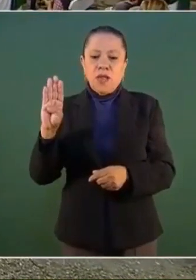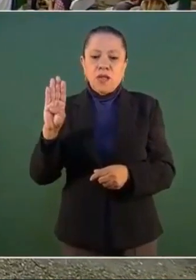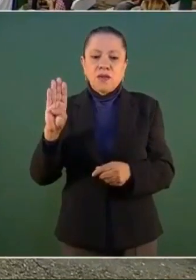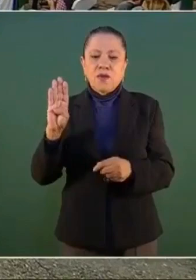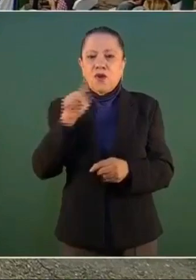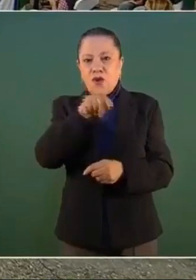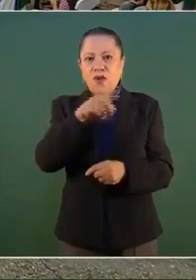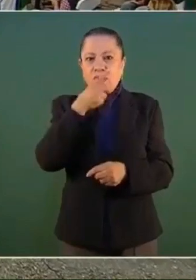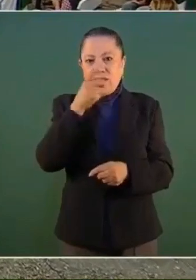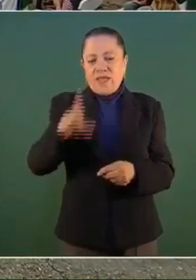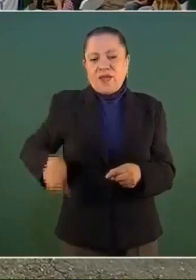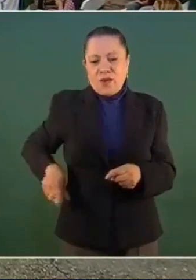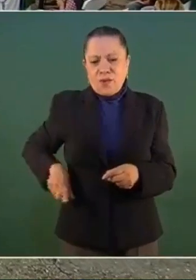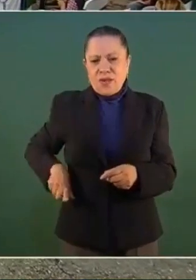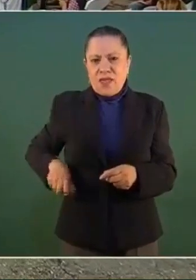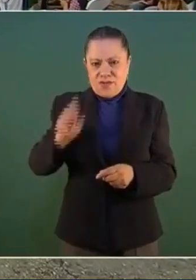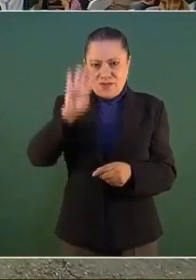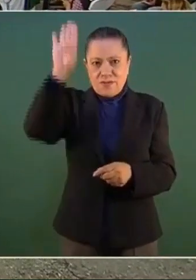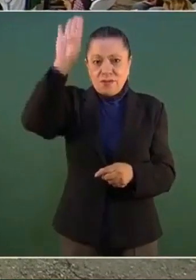a… pásale.